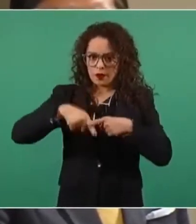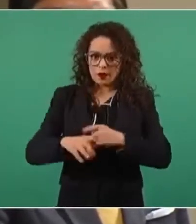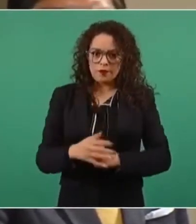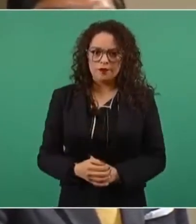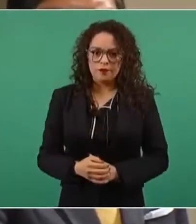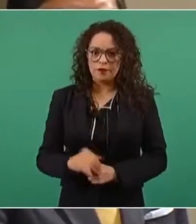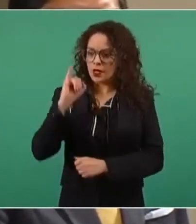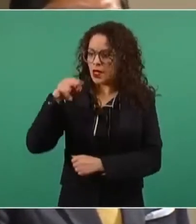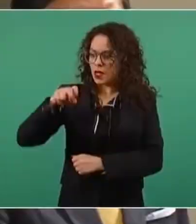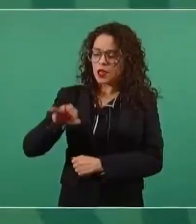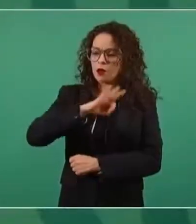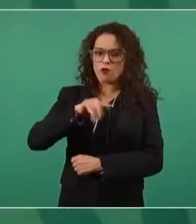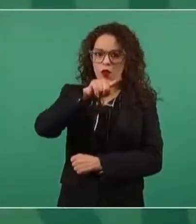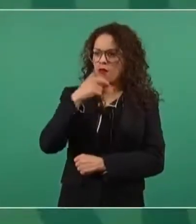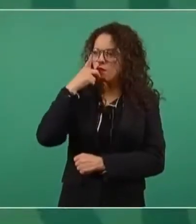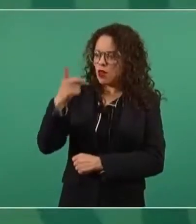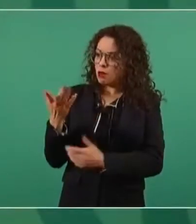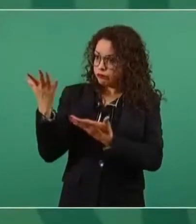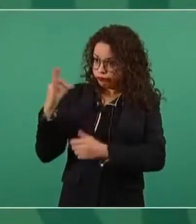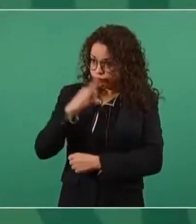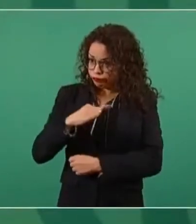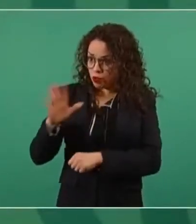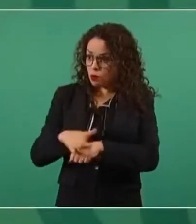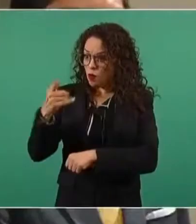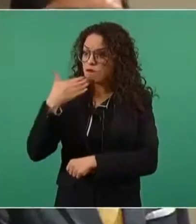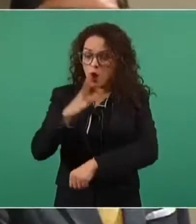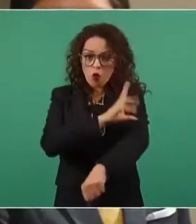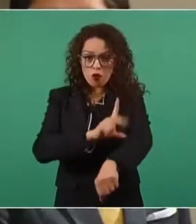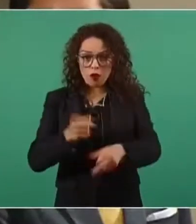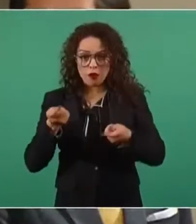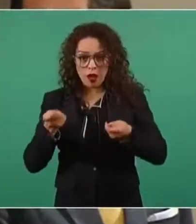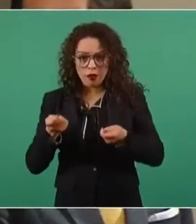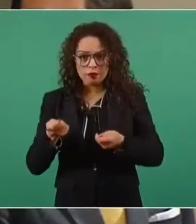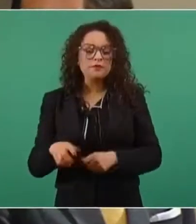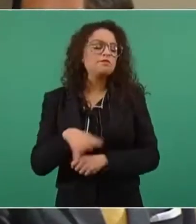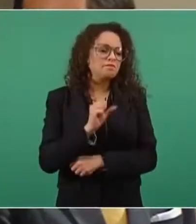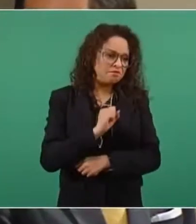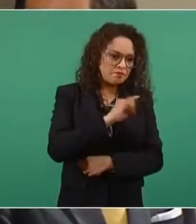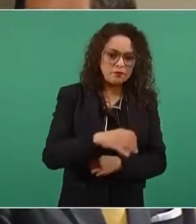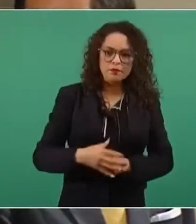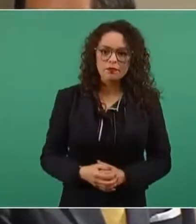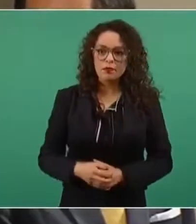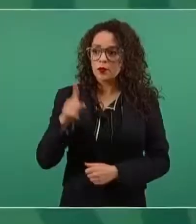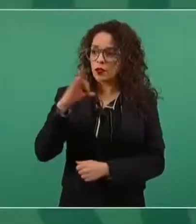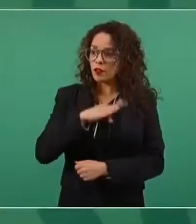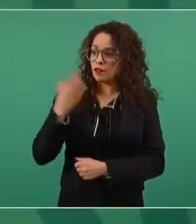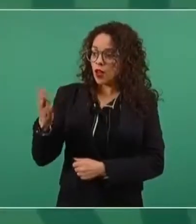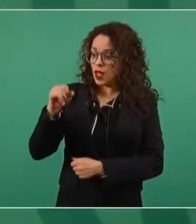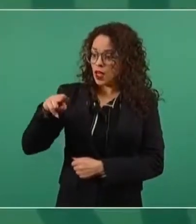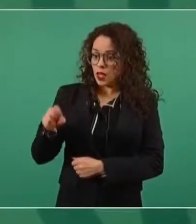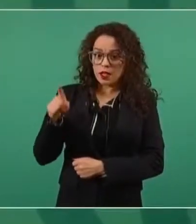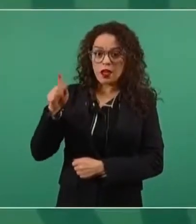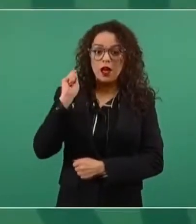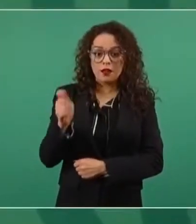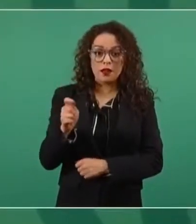por la organización? Sí. ¿Puede felicitar al INE por la imparcialidad? No.